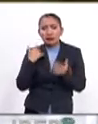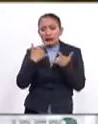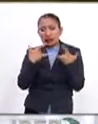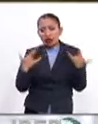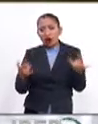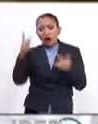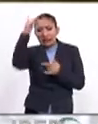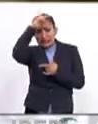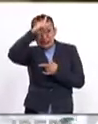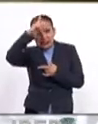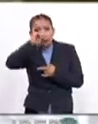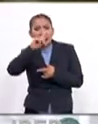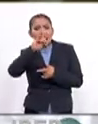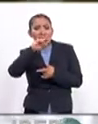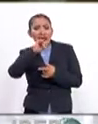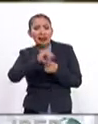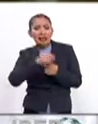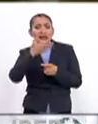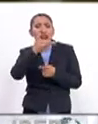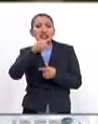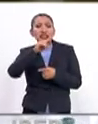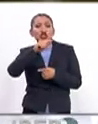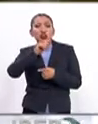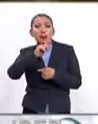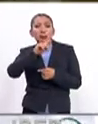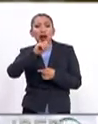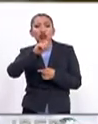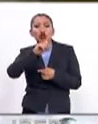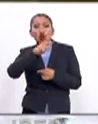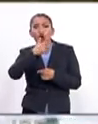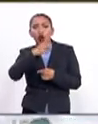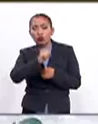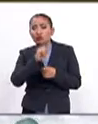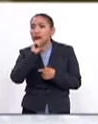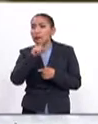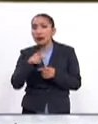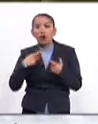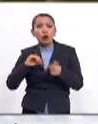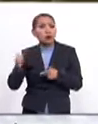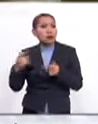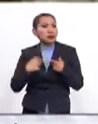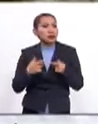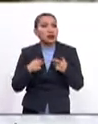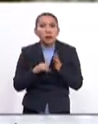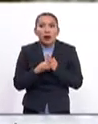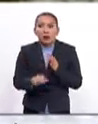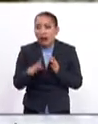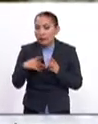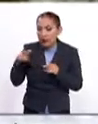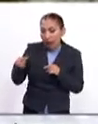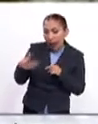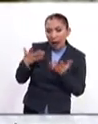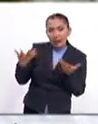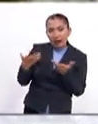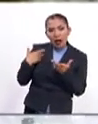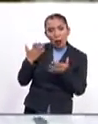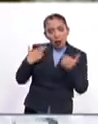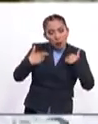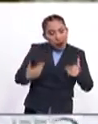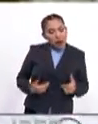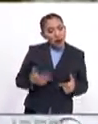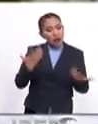psiquiatras, histopatólogos, hasta personas dedicadas a las